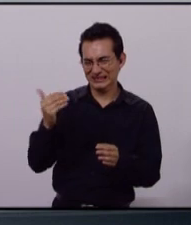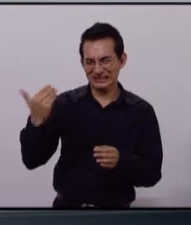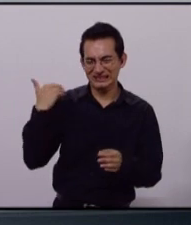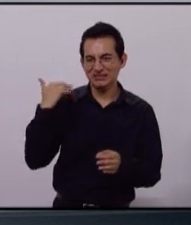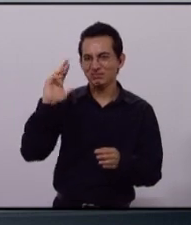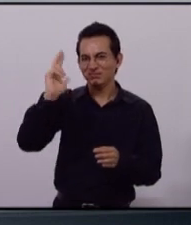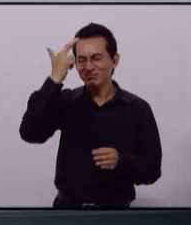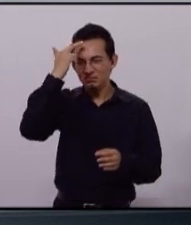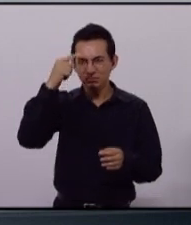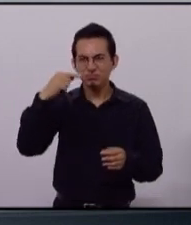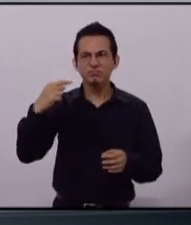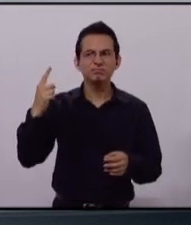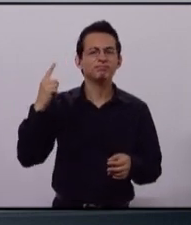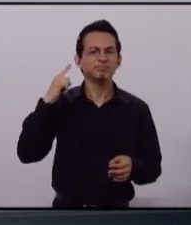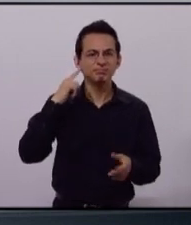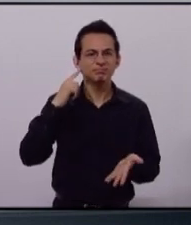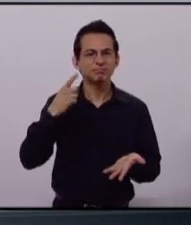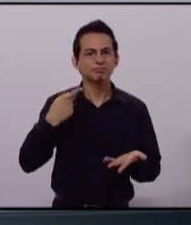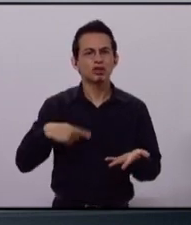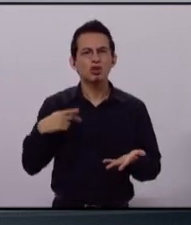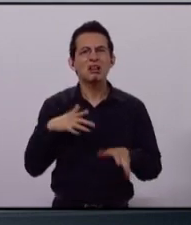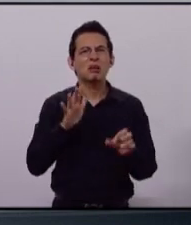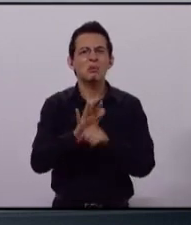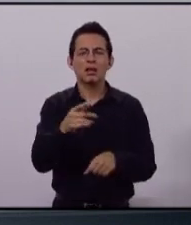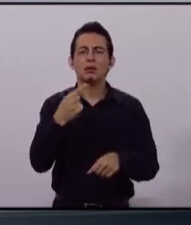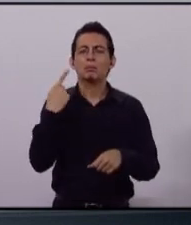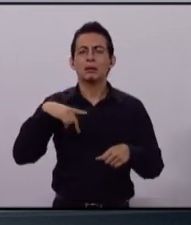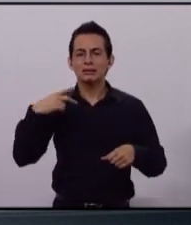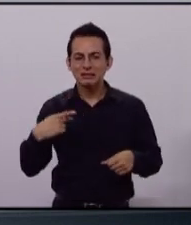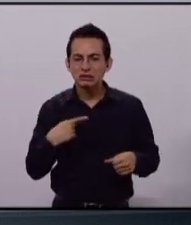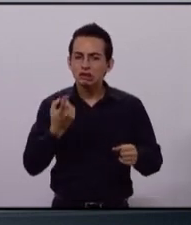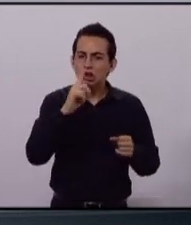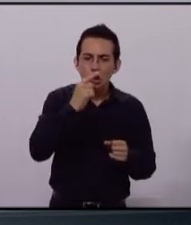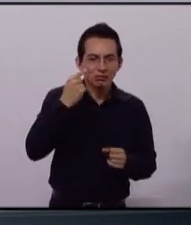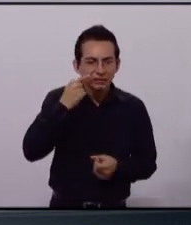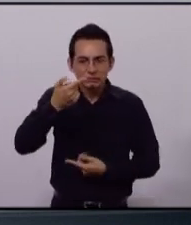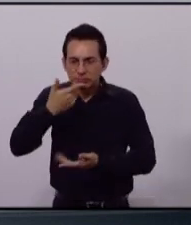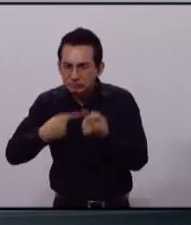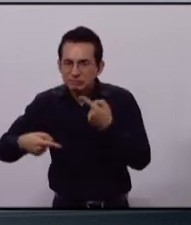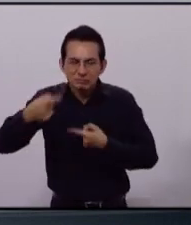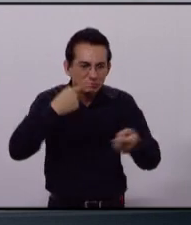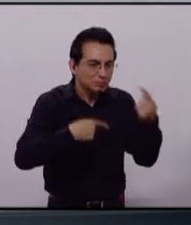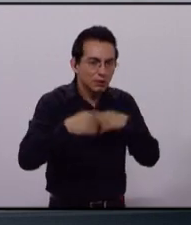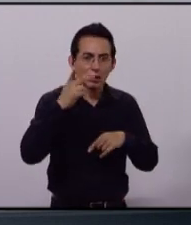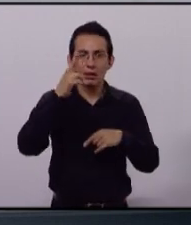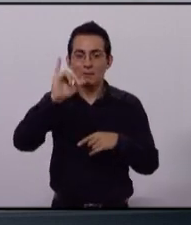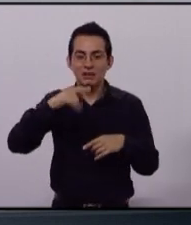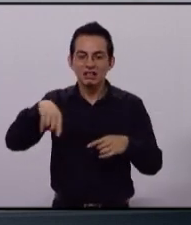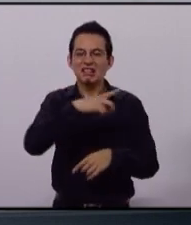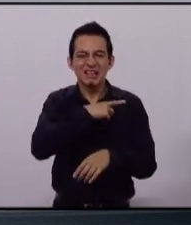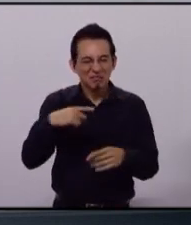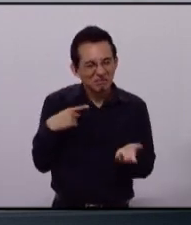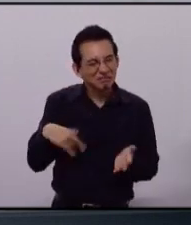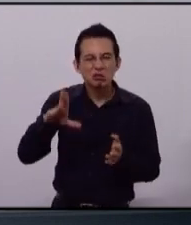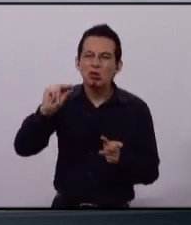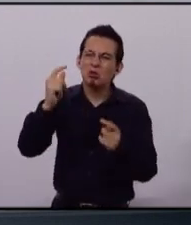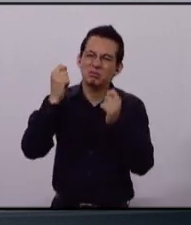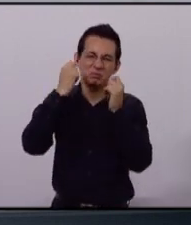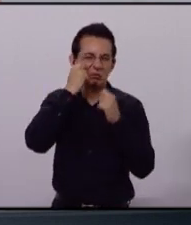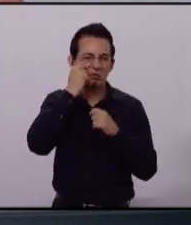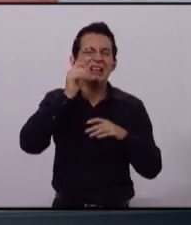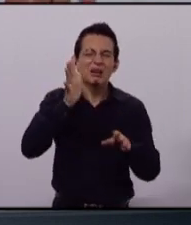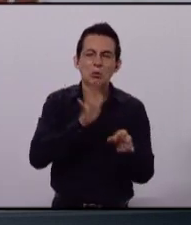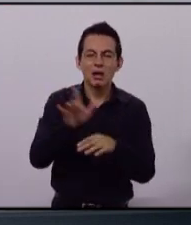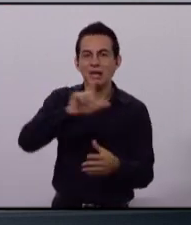magistrado con gran cinismo dar cátedra a sus PRIistas de cómo se debe violar la ley. Eso sí,